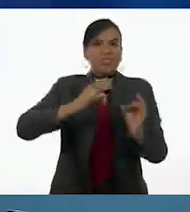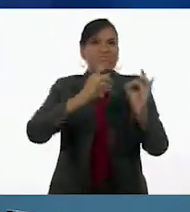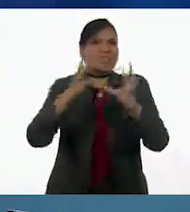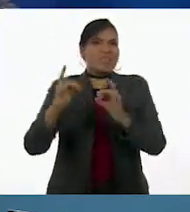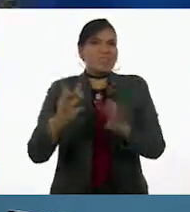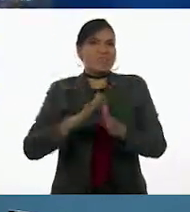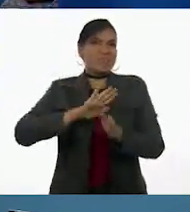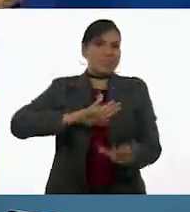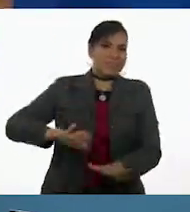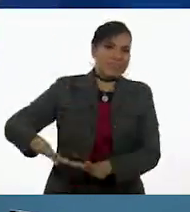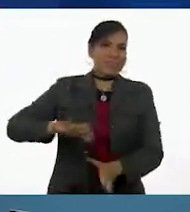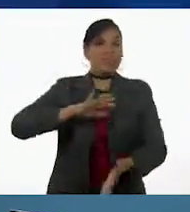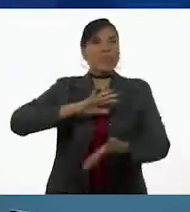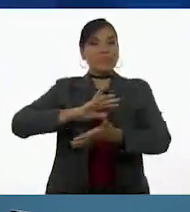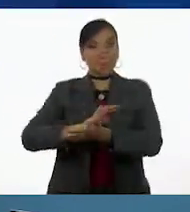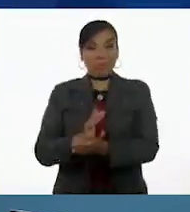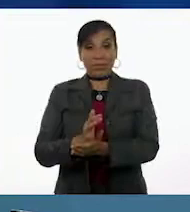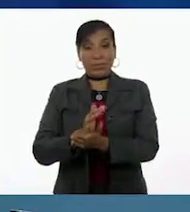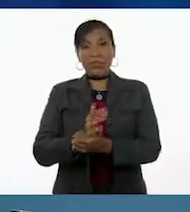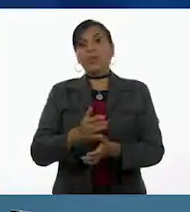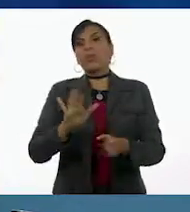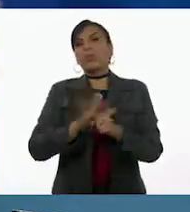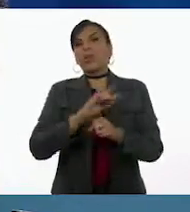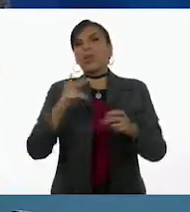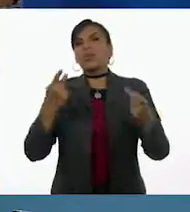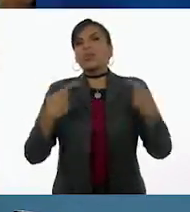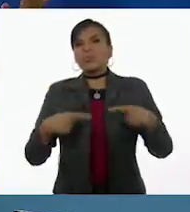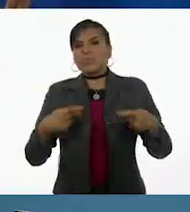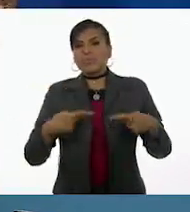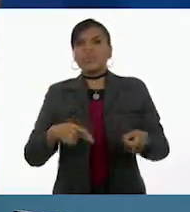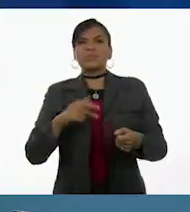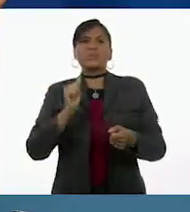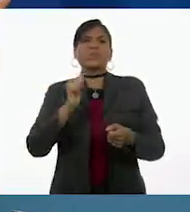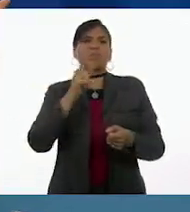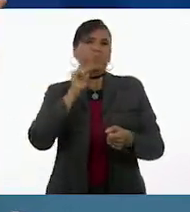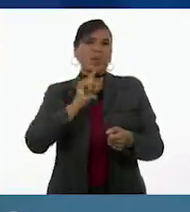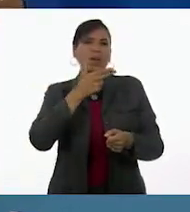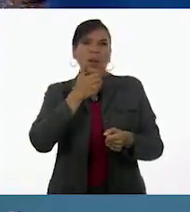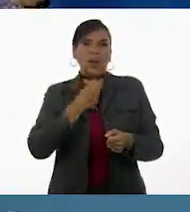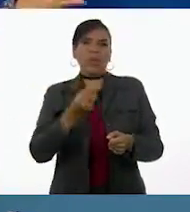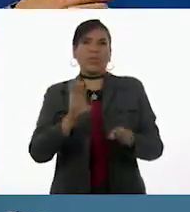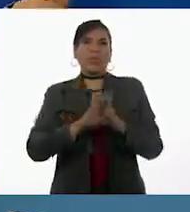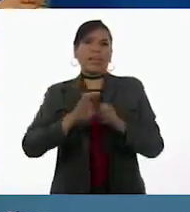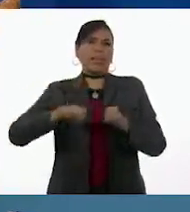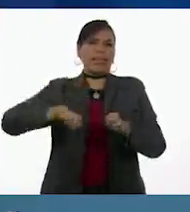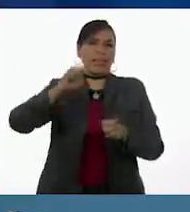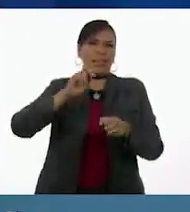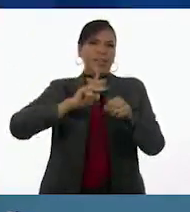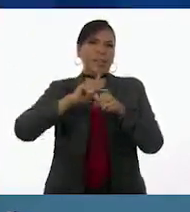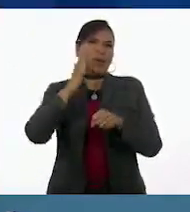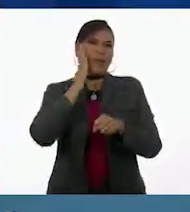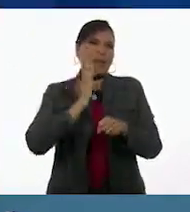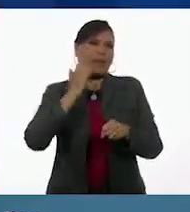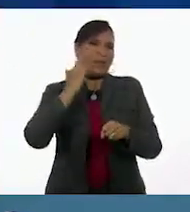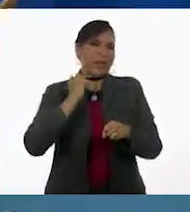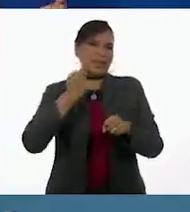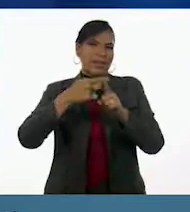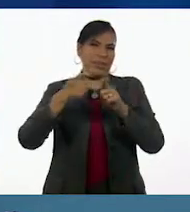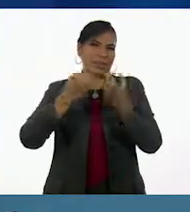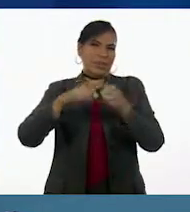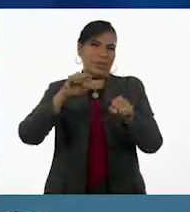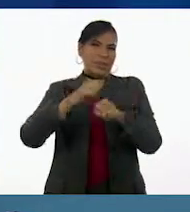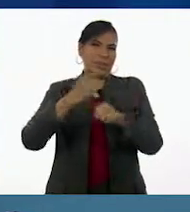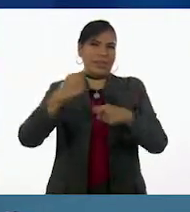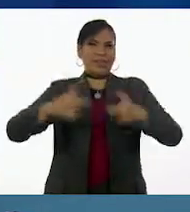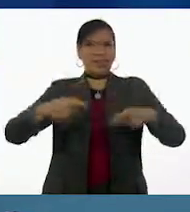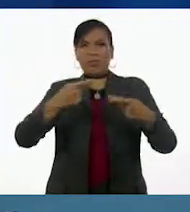de exclusión o discriminación, ya sea por género, edad, color de piel o situación social. Eso sucede